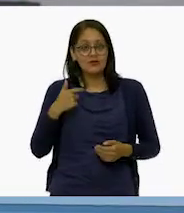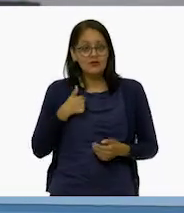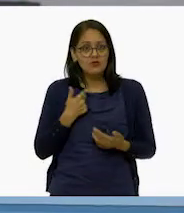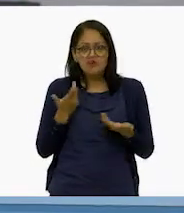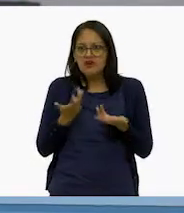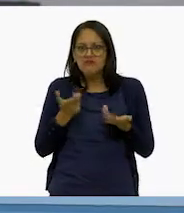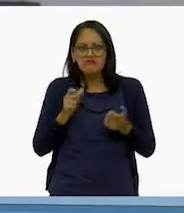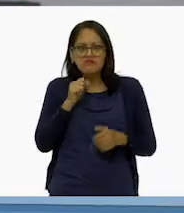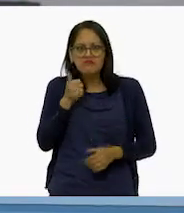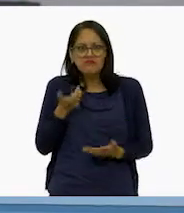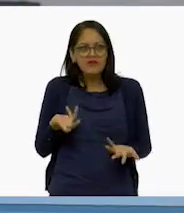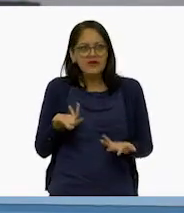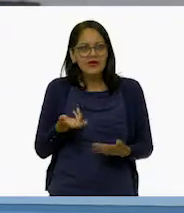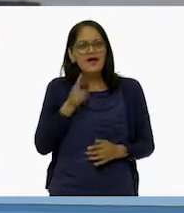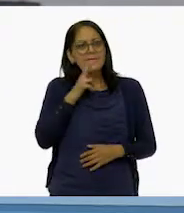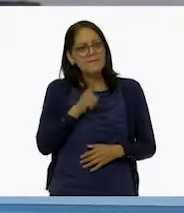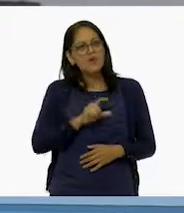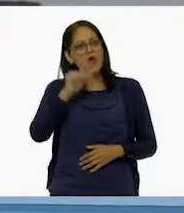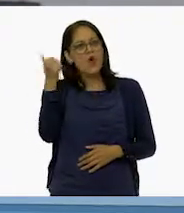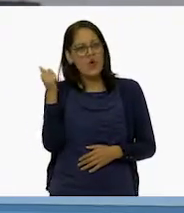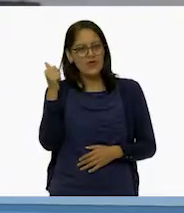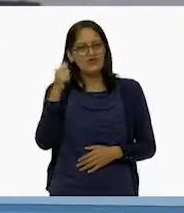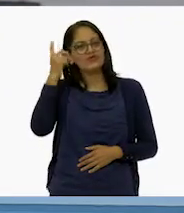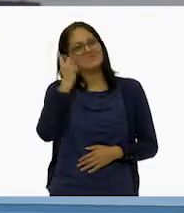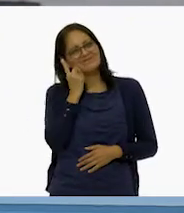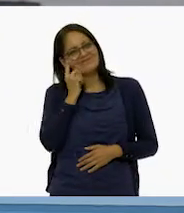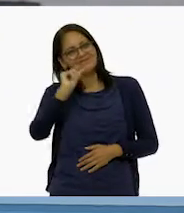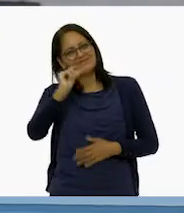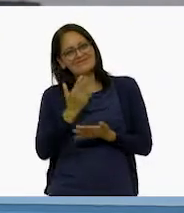nada que hacer, me echaré otro coyotito.